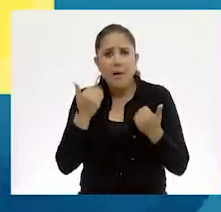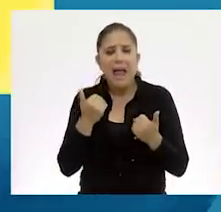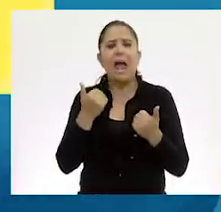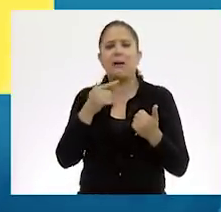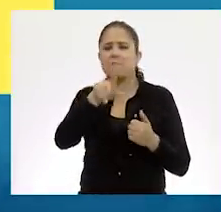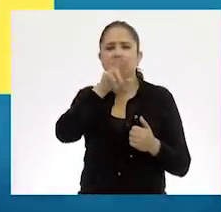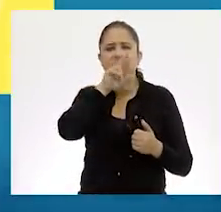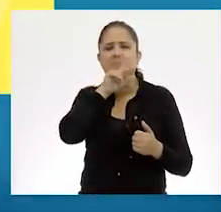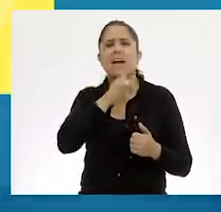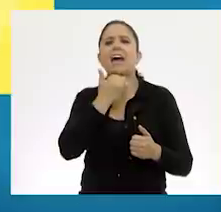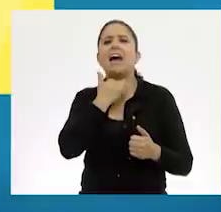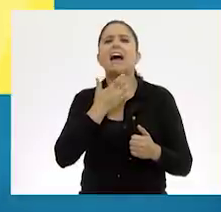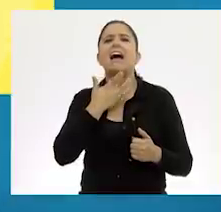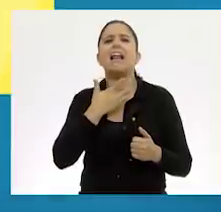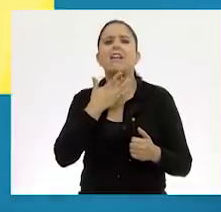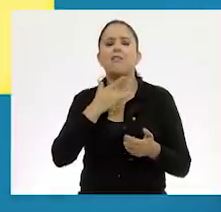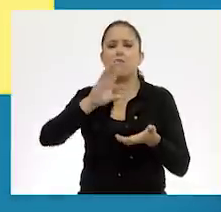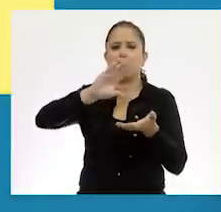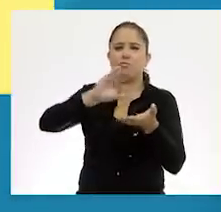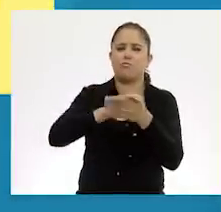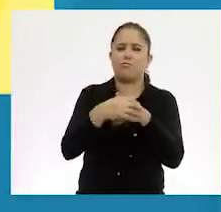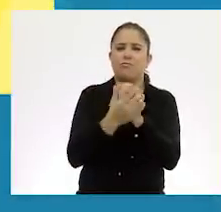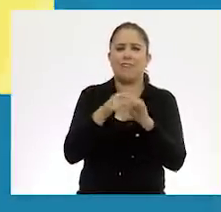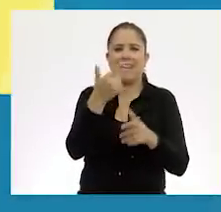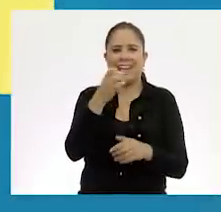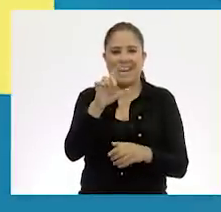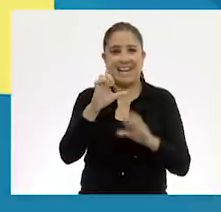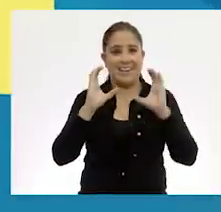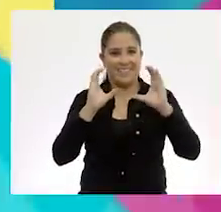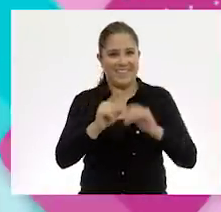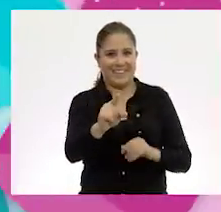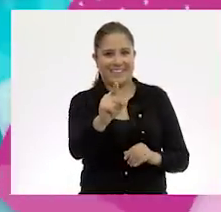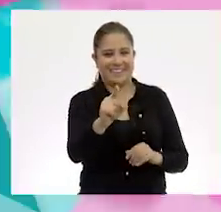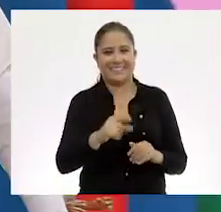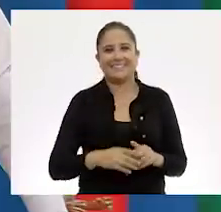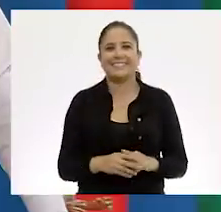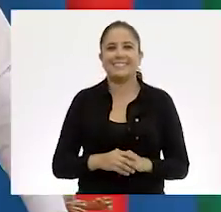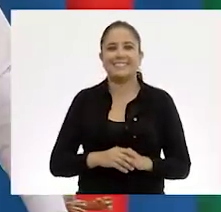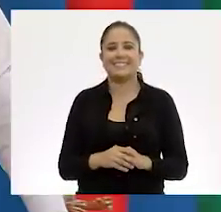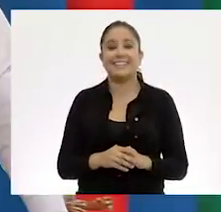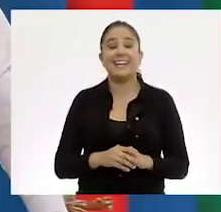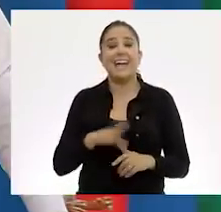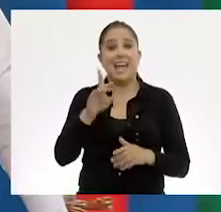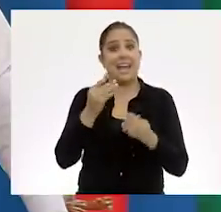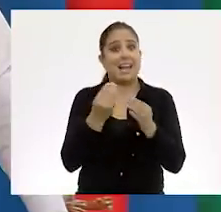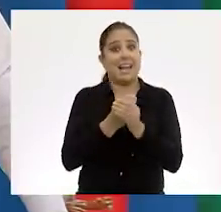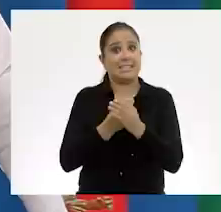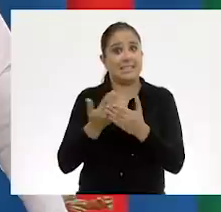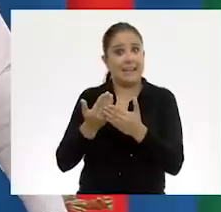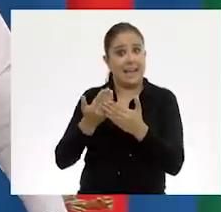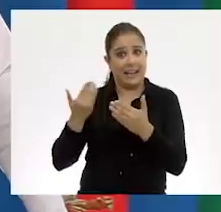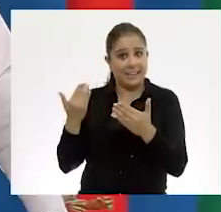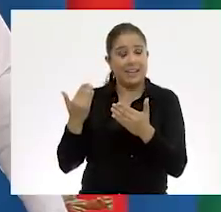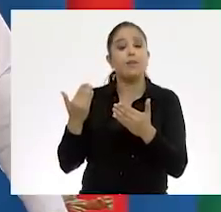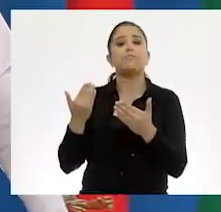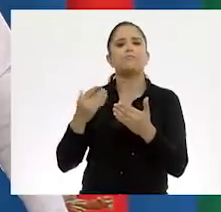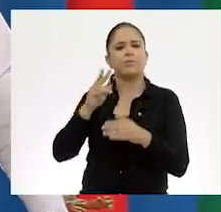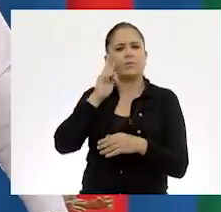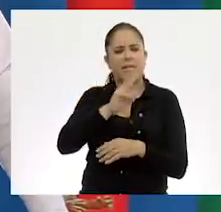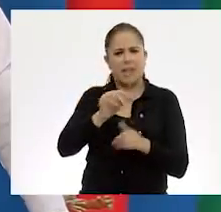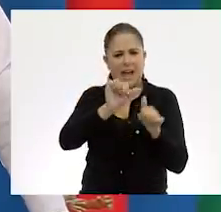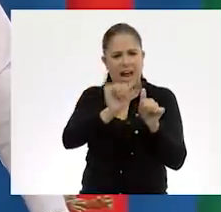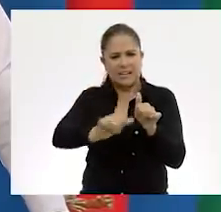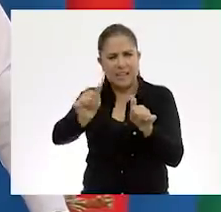usa desinfectantes a base de alcohol. ¡Cuídate! La clase anterior, identificamos diferencias entre piezas